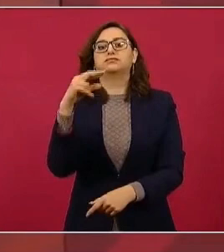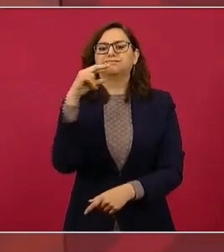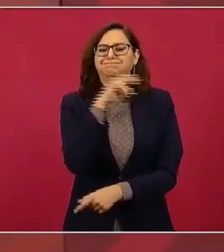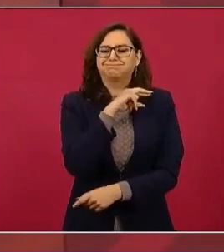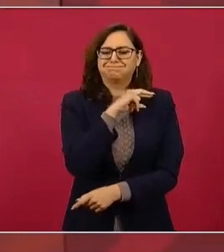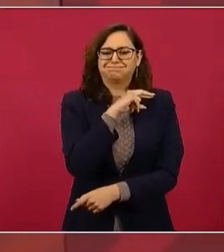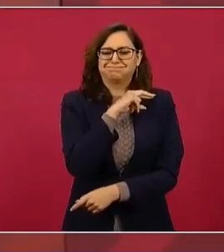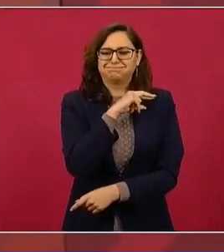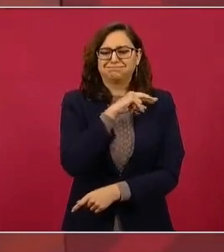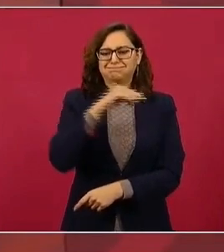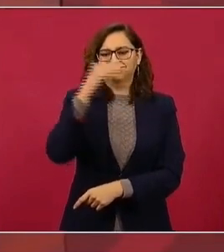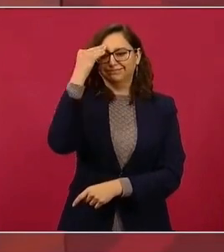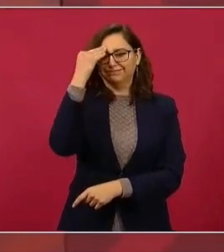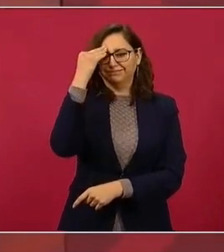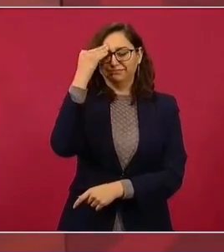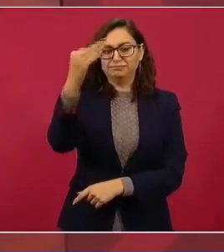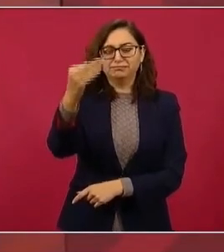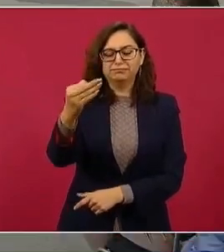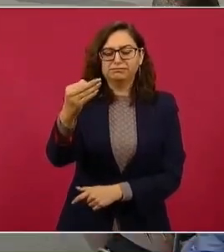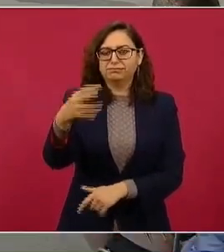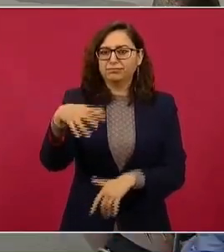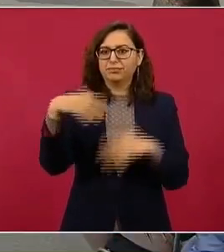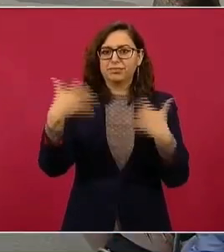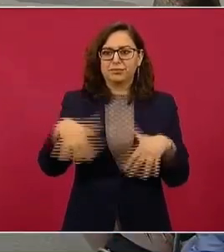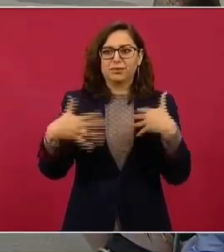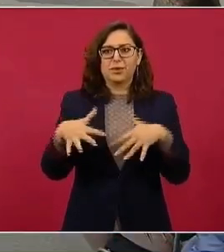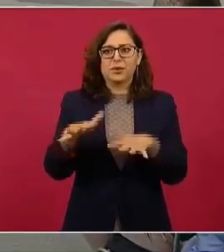pero luego está el costo.